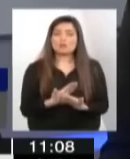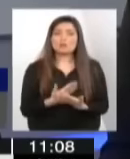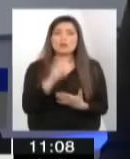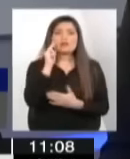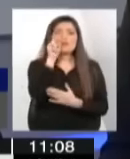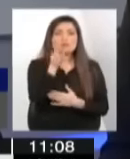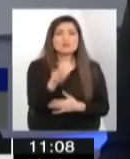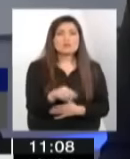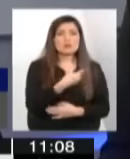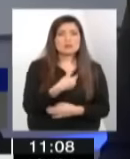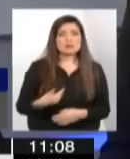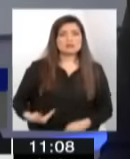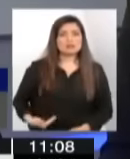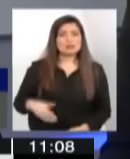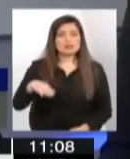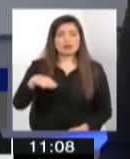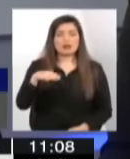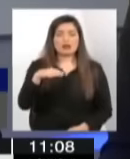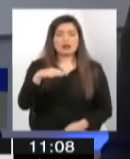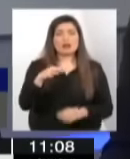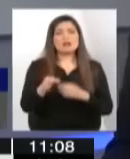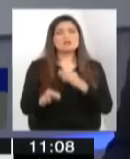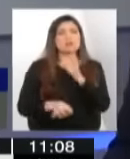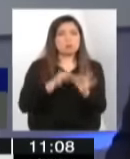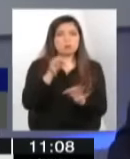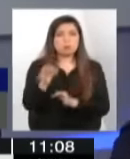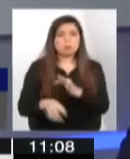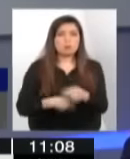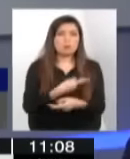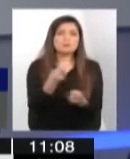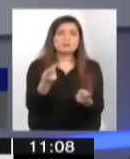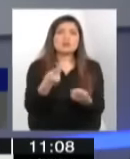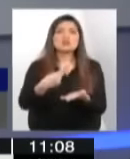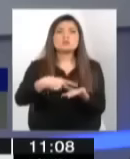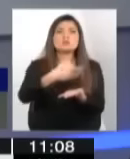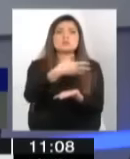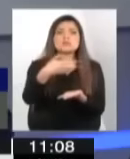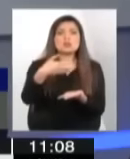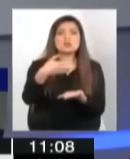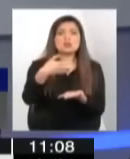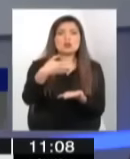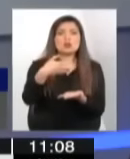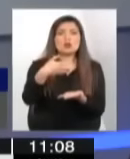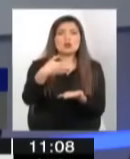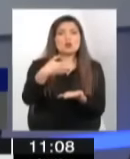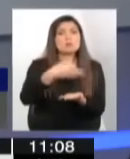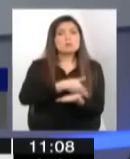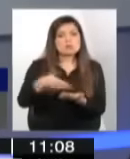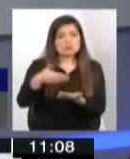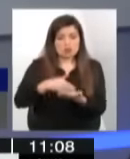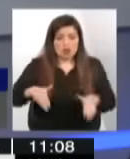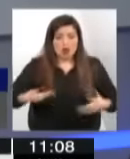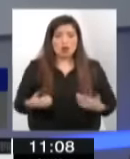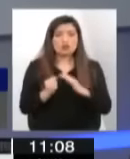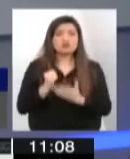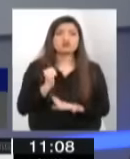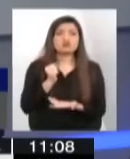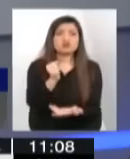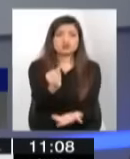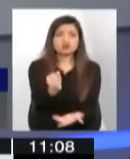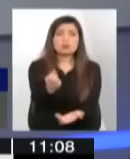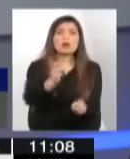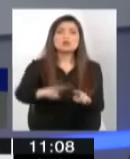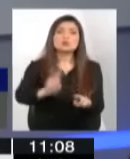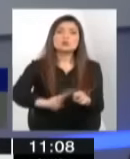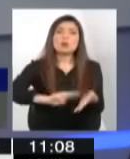anuncios de la Presidenta de la República y dice, con 2.500, vamos a poner 2.500 millones ahora para que, cierto, se